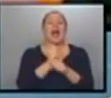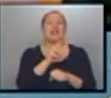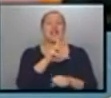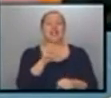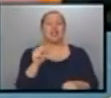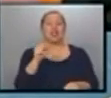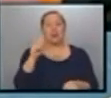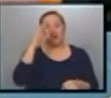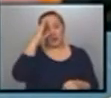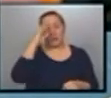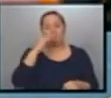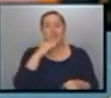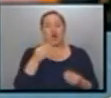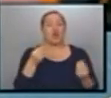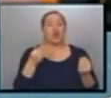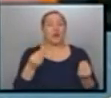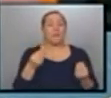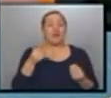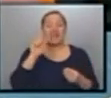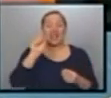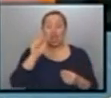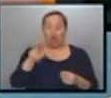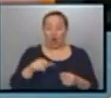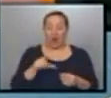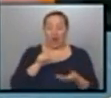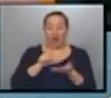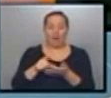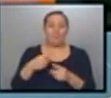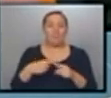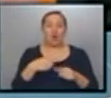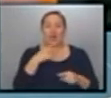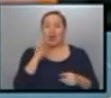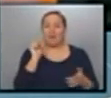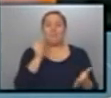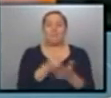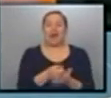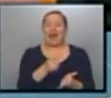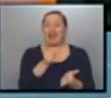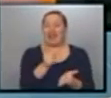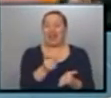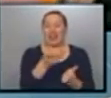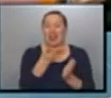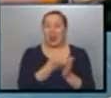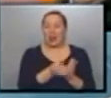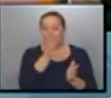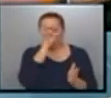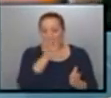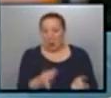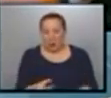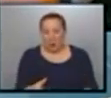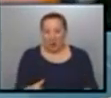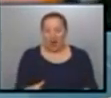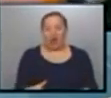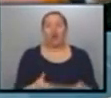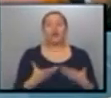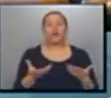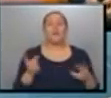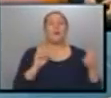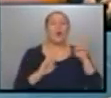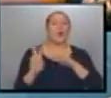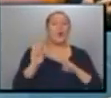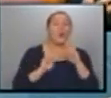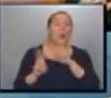pasa es que quienes tienen asignación universal por hijo pagan todo en efectivo, no pagan con tarjeta de débito. Entonces es para inducir una mayor